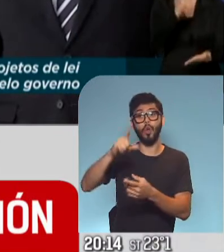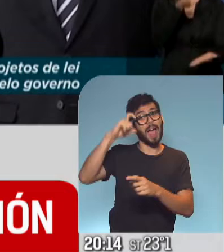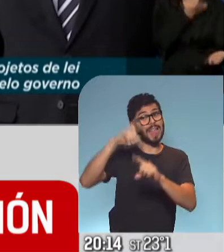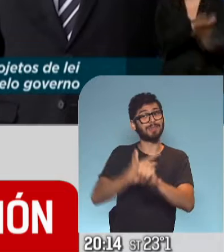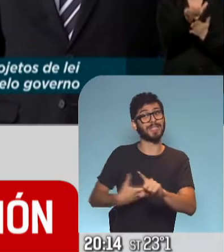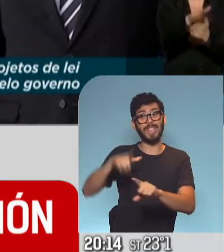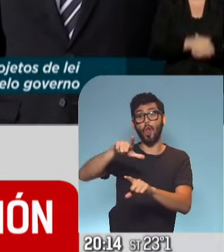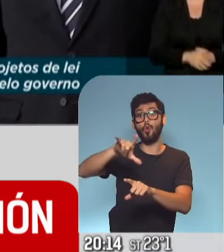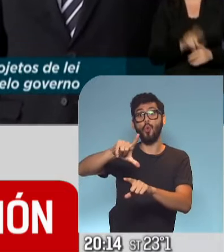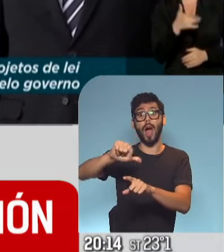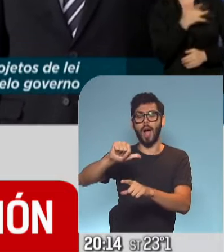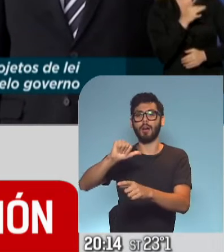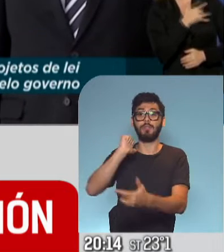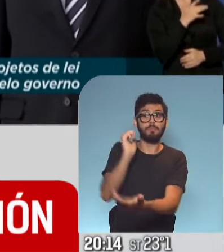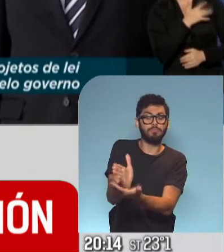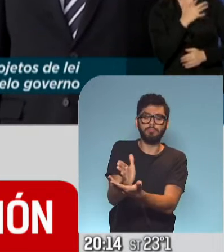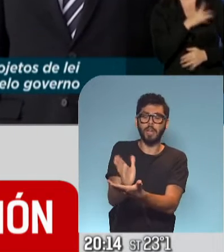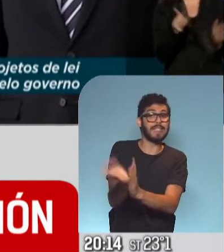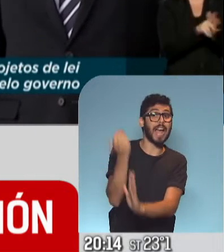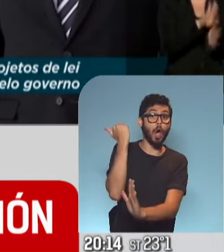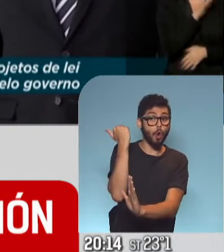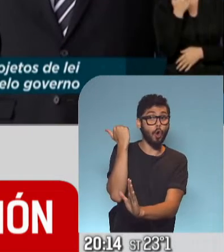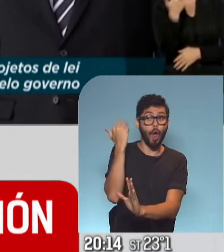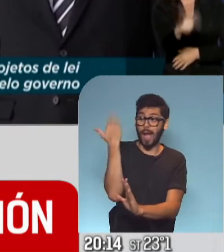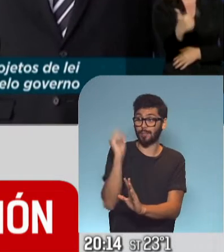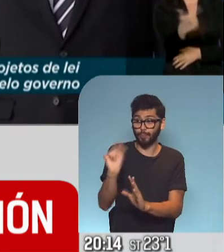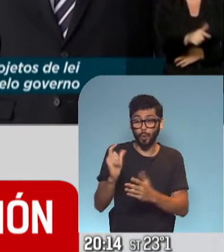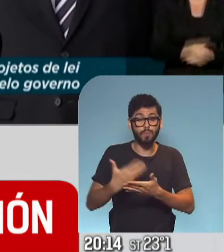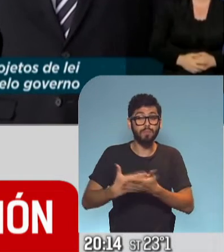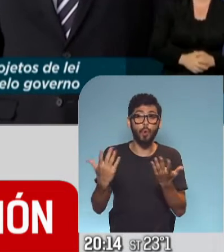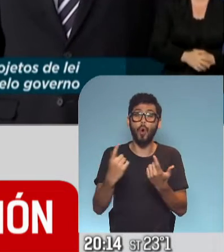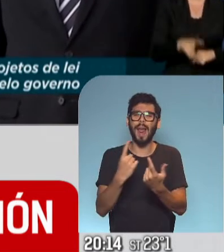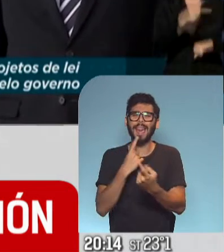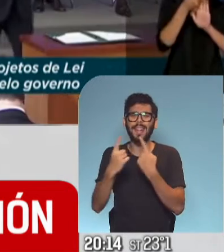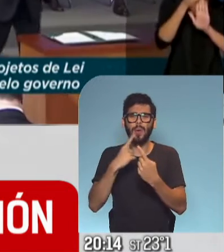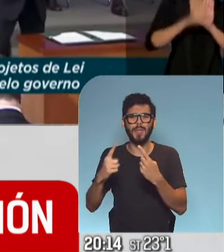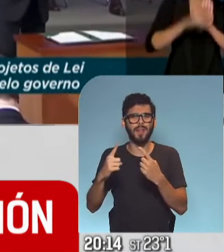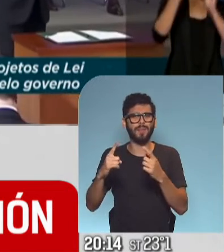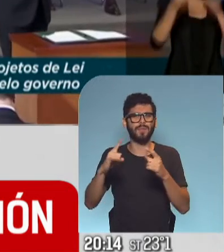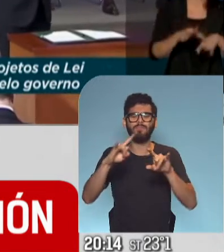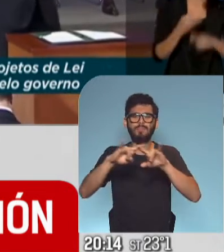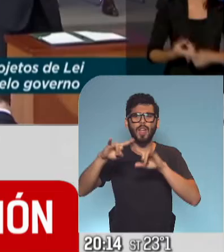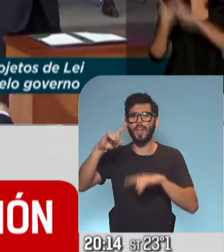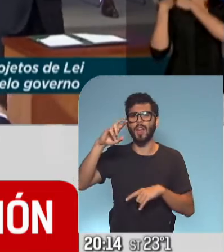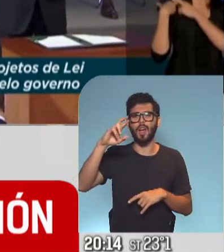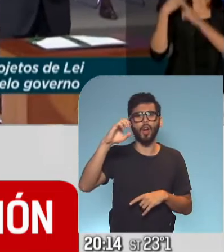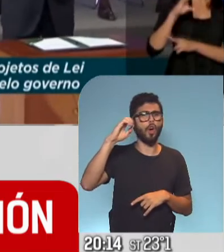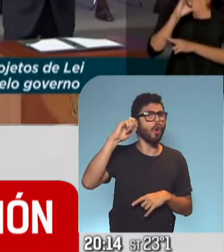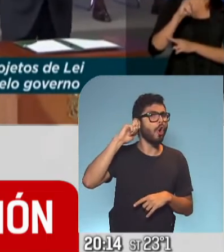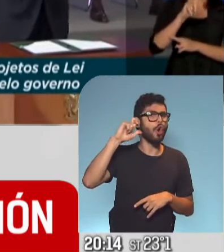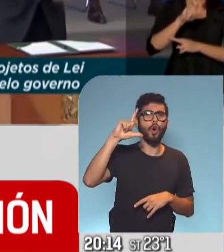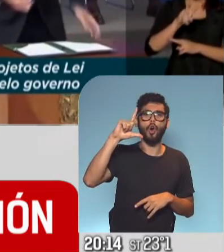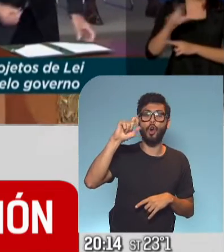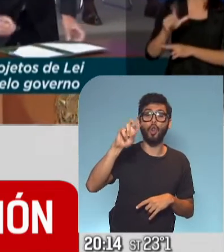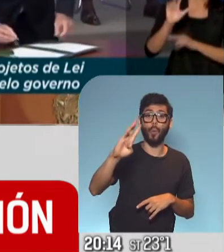expresidente Lula. De hecho, acaba de salir publicada una entrevista en la red O Globo, uno de los medios más importantes de Brasil,